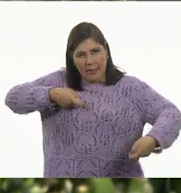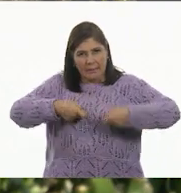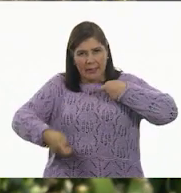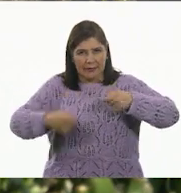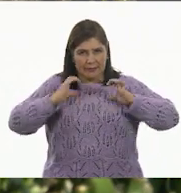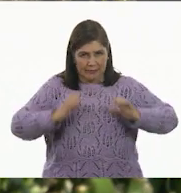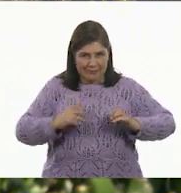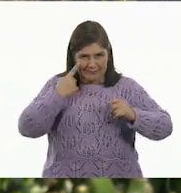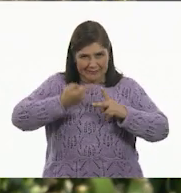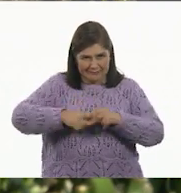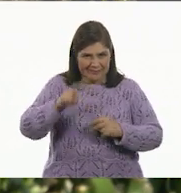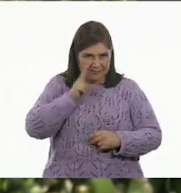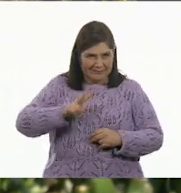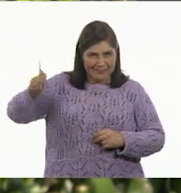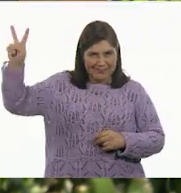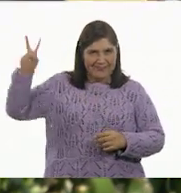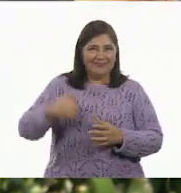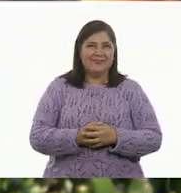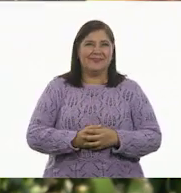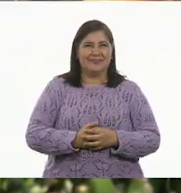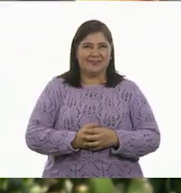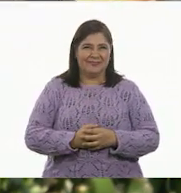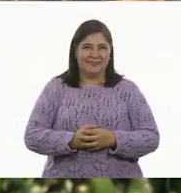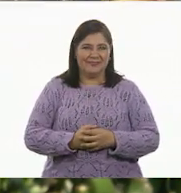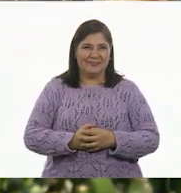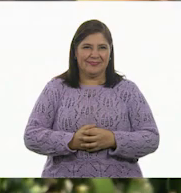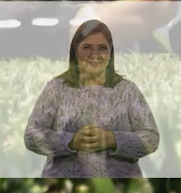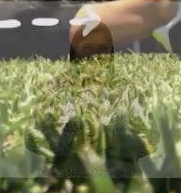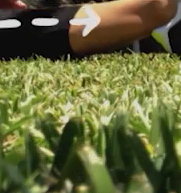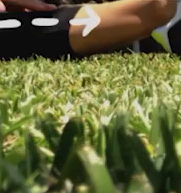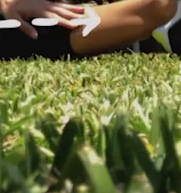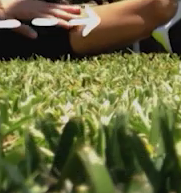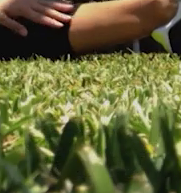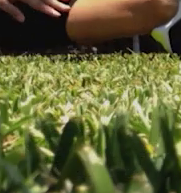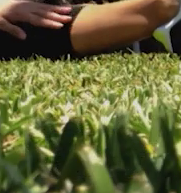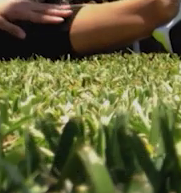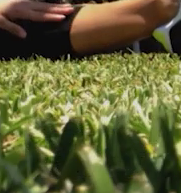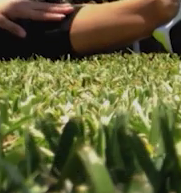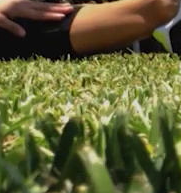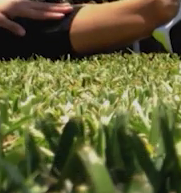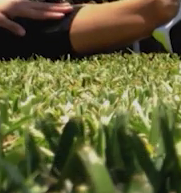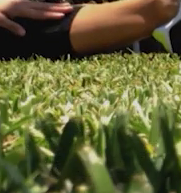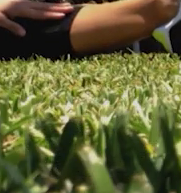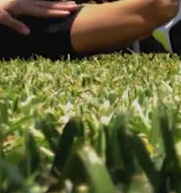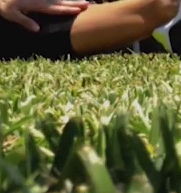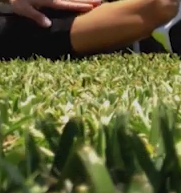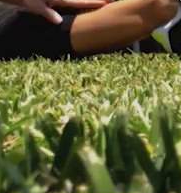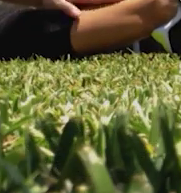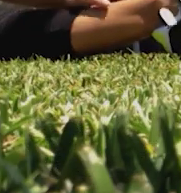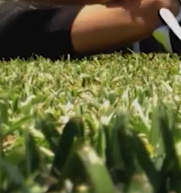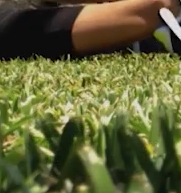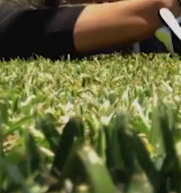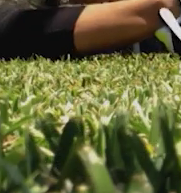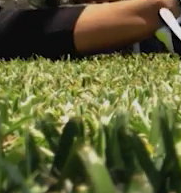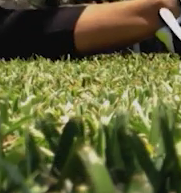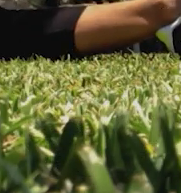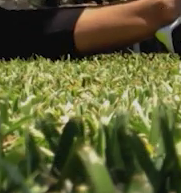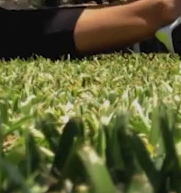empezar. Vamos a estirar las piernas un poco abiertas y vamos a ir primero hacia un lado.